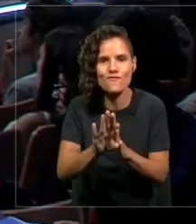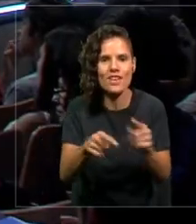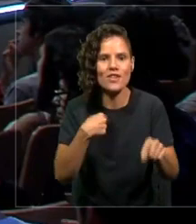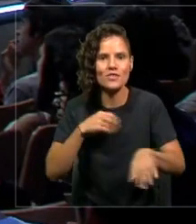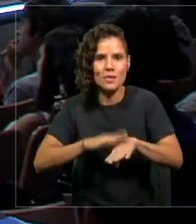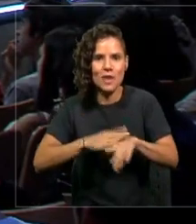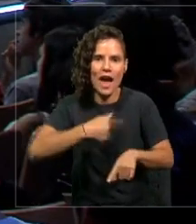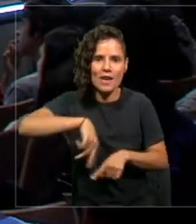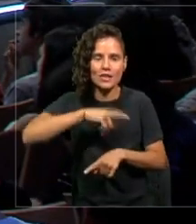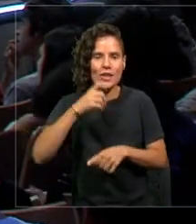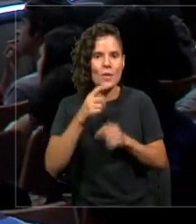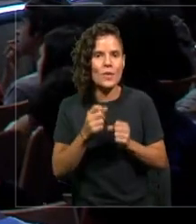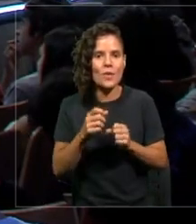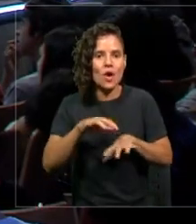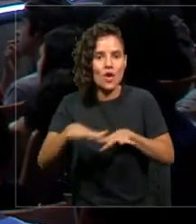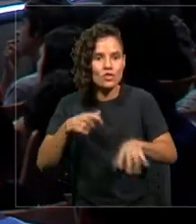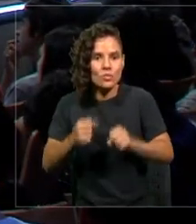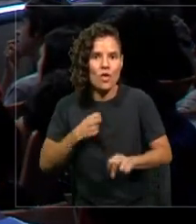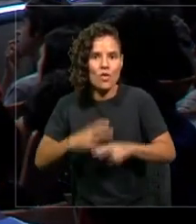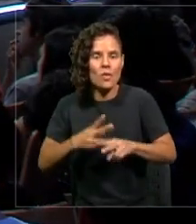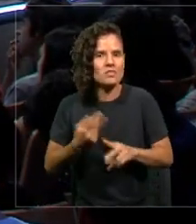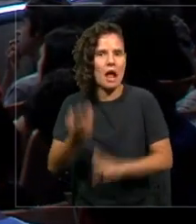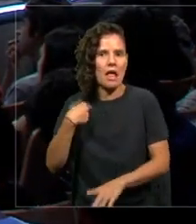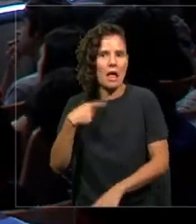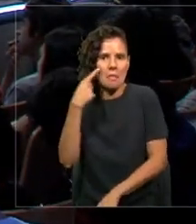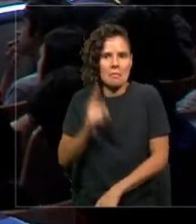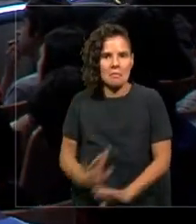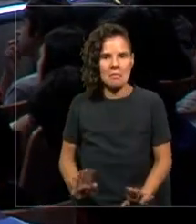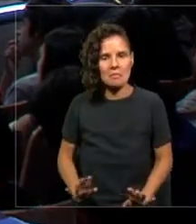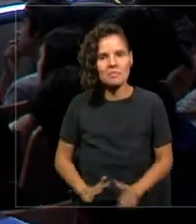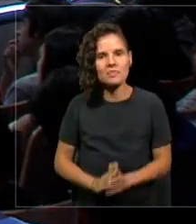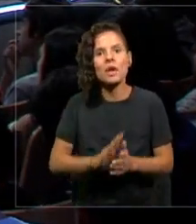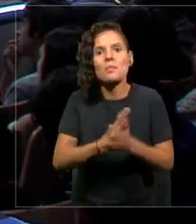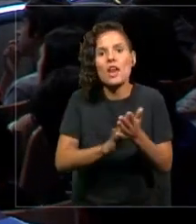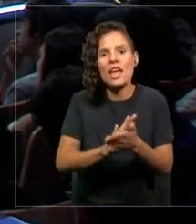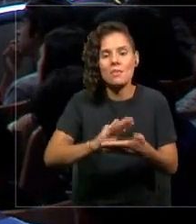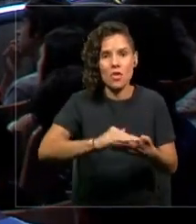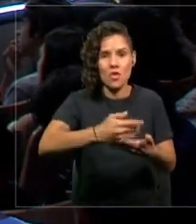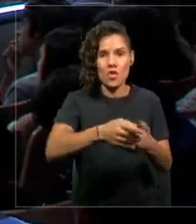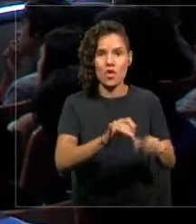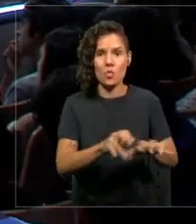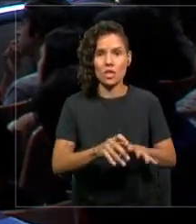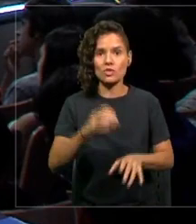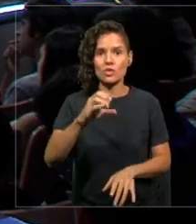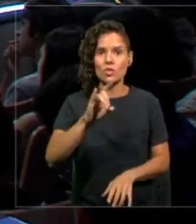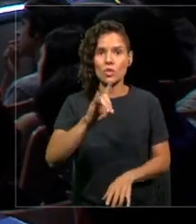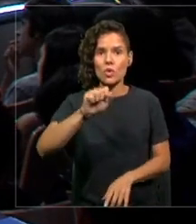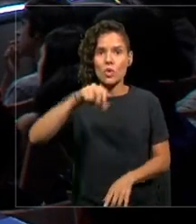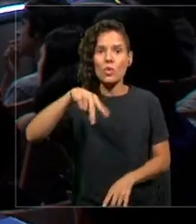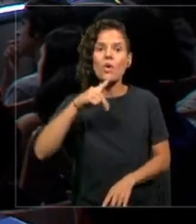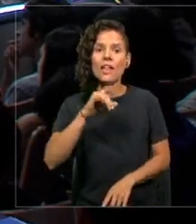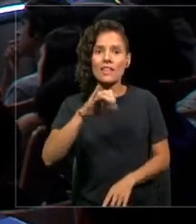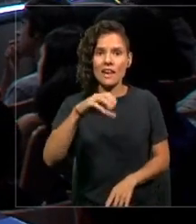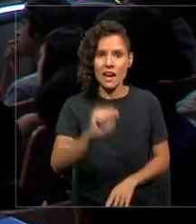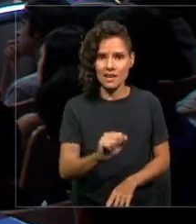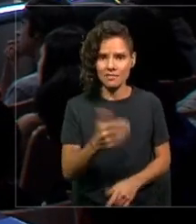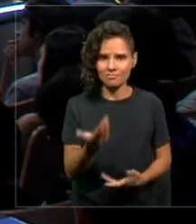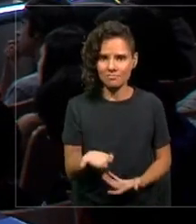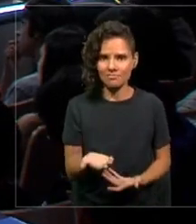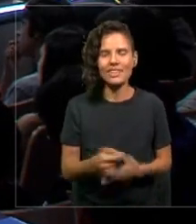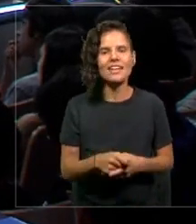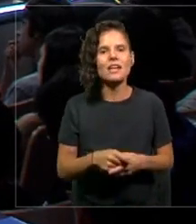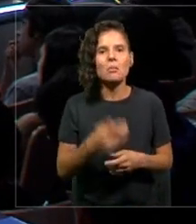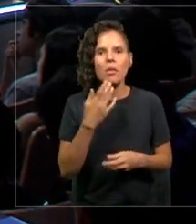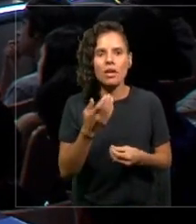que antes no pensábamos. El ejemplo más concreto es la computación cuántica. Gracias a nuestro entendimiento